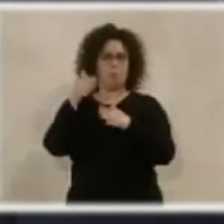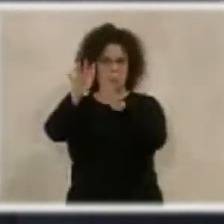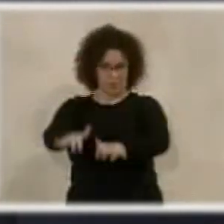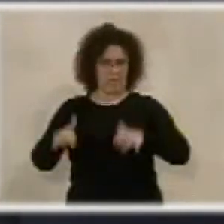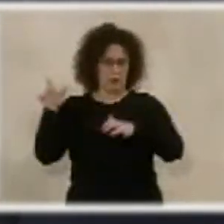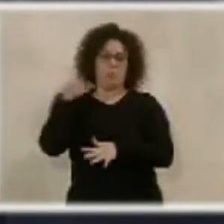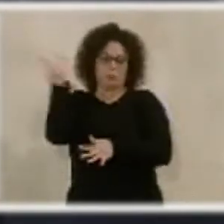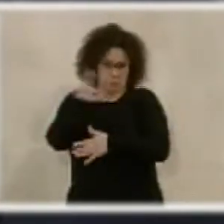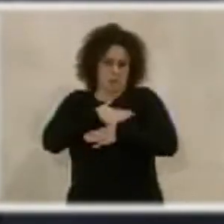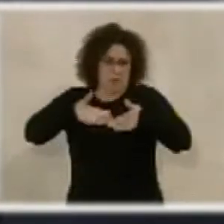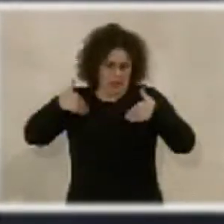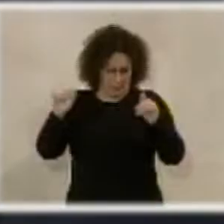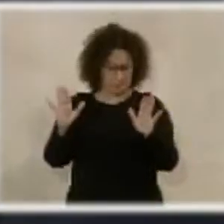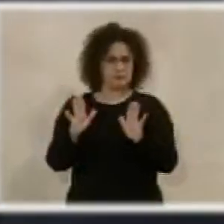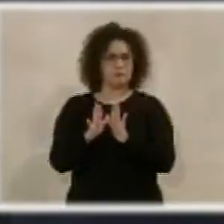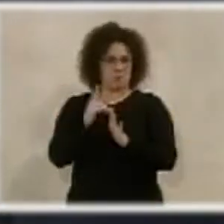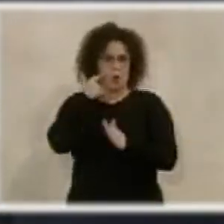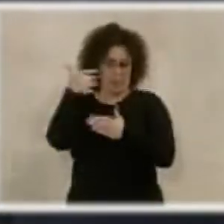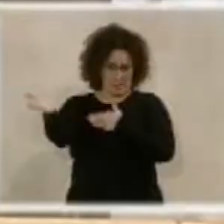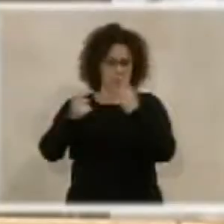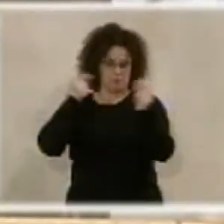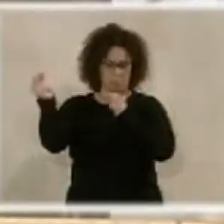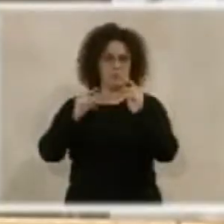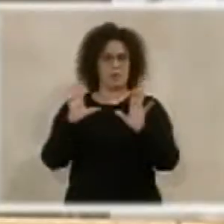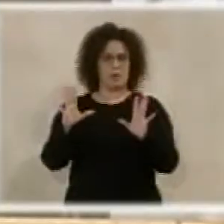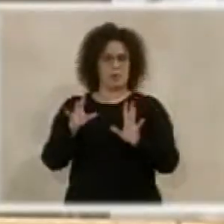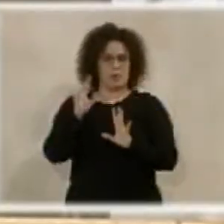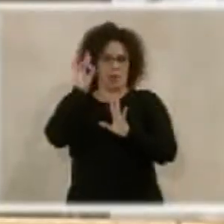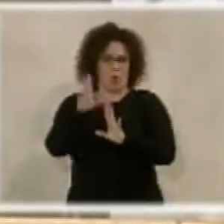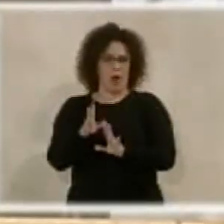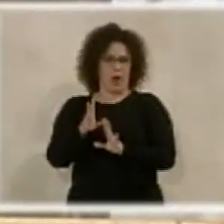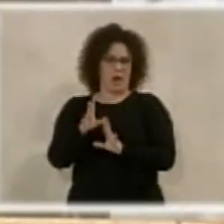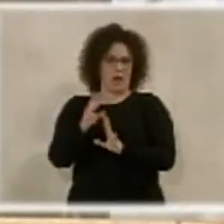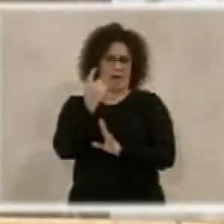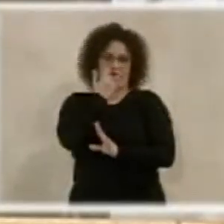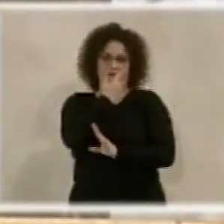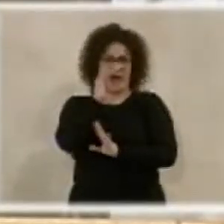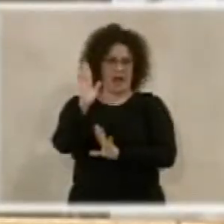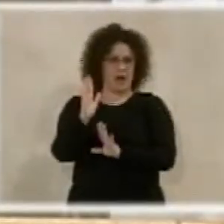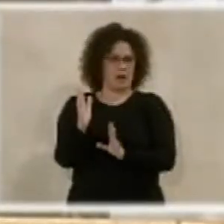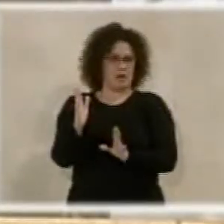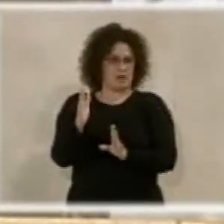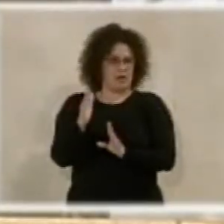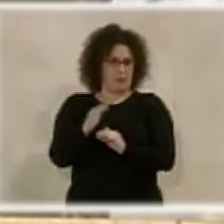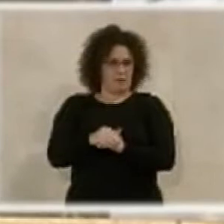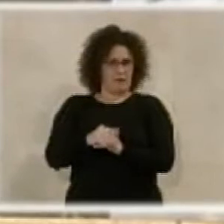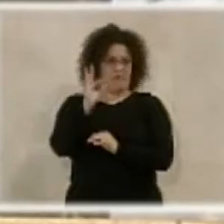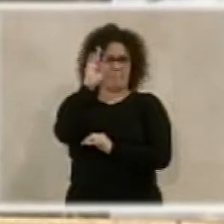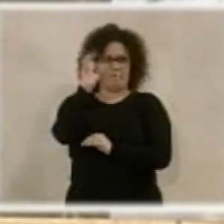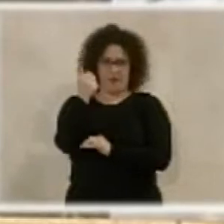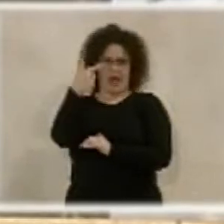esa es su intención, pues la veremos, igual que la de Fraga Iribane, que también la quiten, la quiten, quítenla,